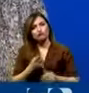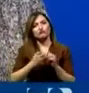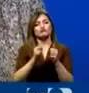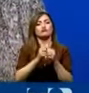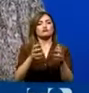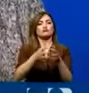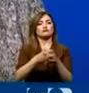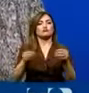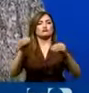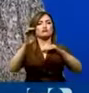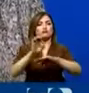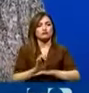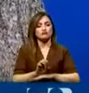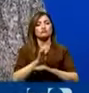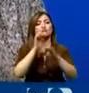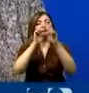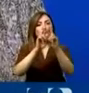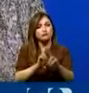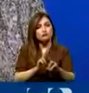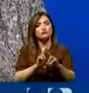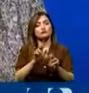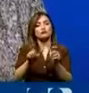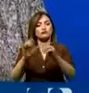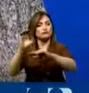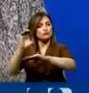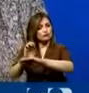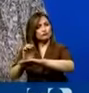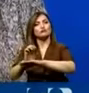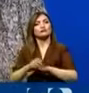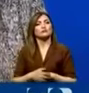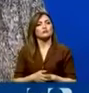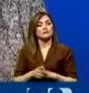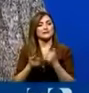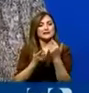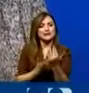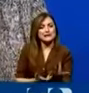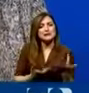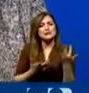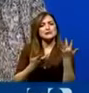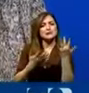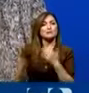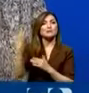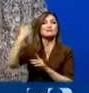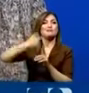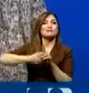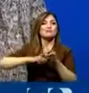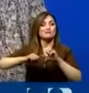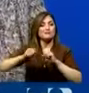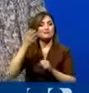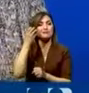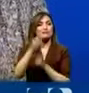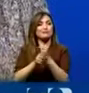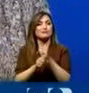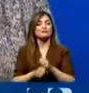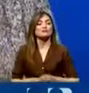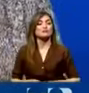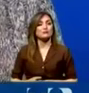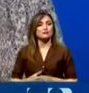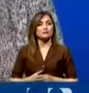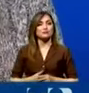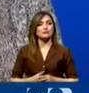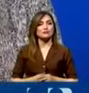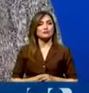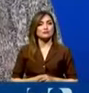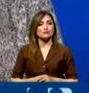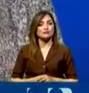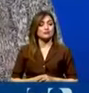los problemas y darle una respuesta a los ecuatorianos que la están esperando desde el mes de mayo del año pasado. Pero podría quizás dentro